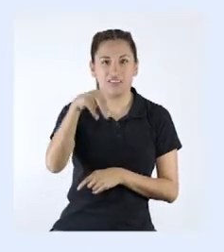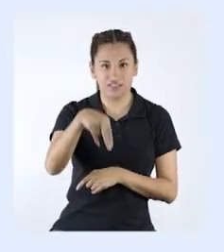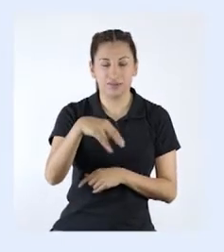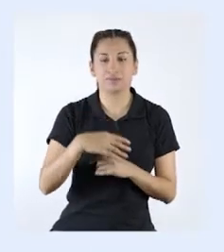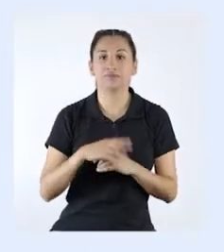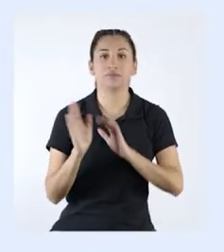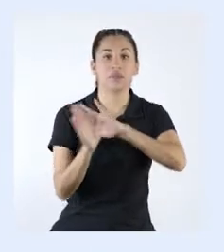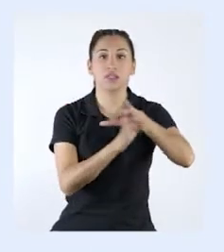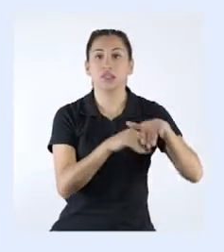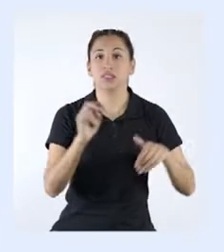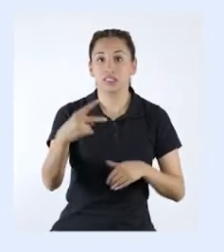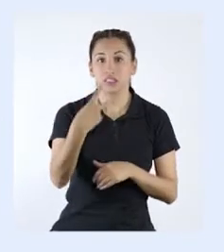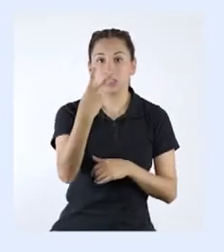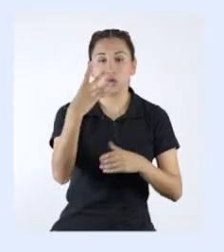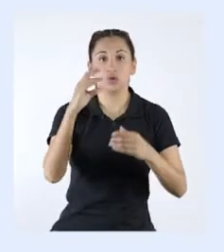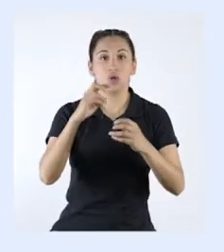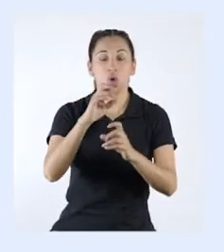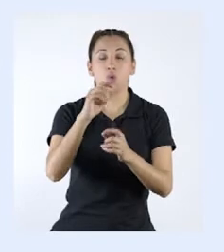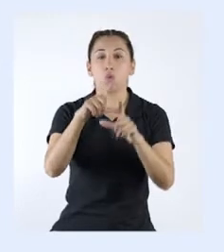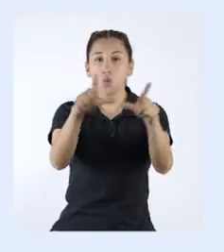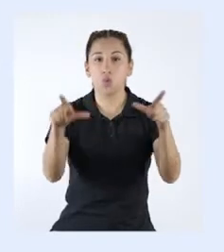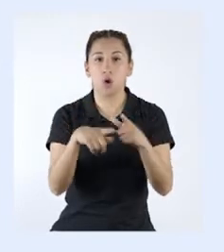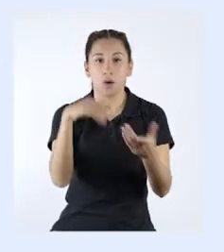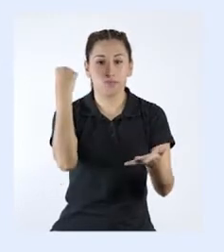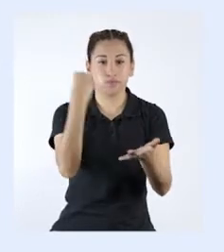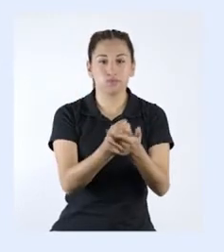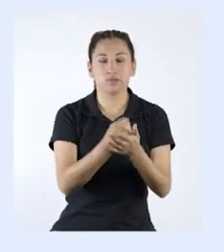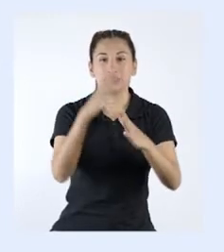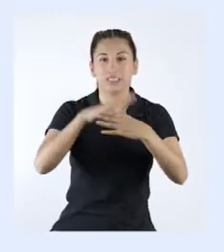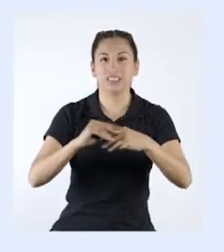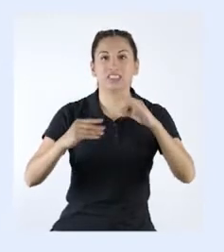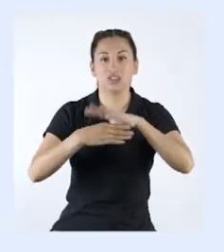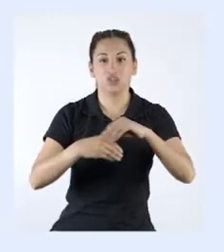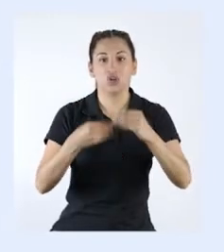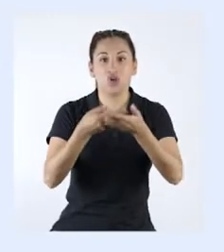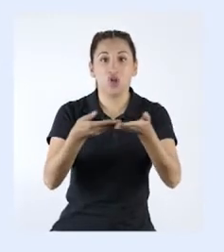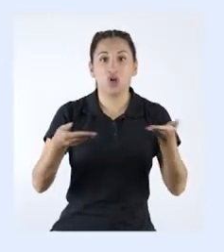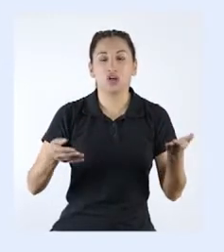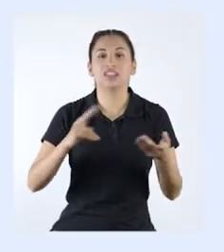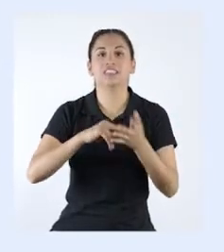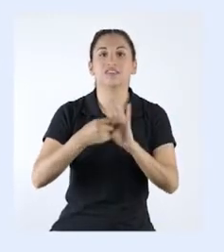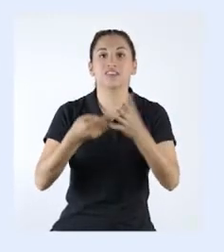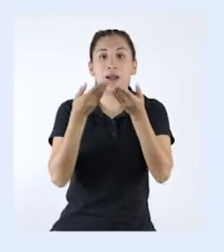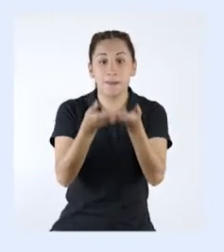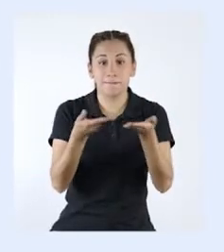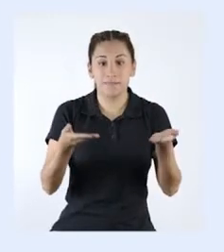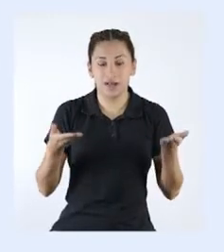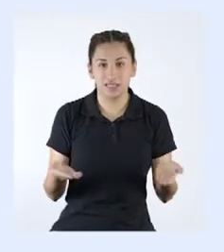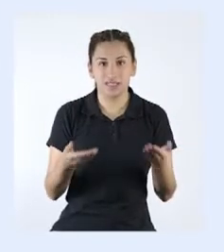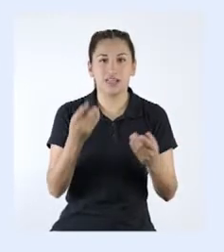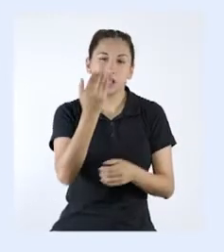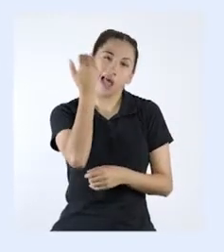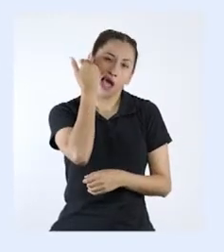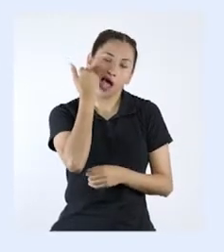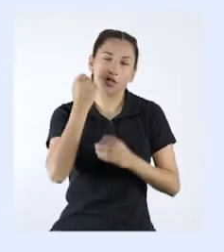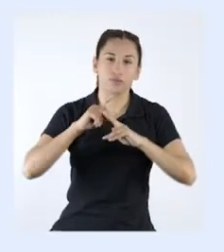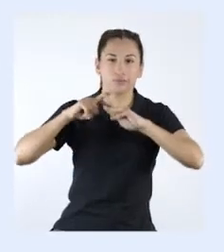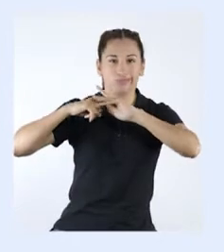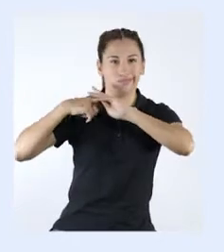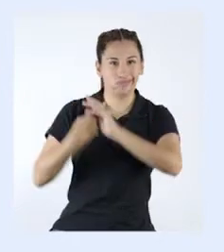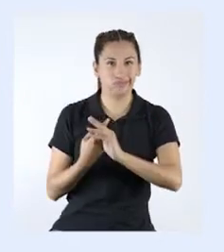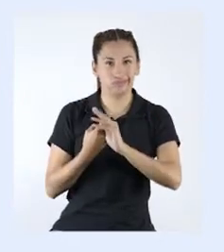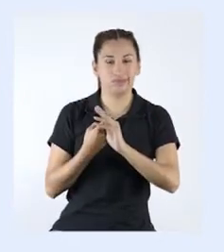Segundo, patrimonio histórico. Se refiere al patrimonio material de las